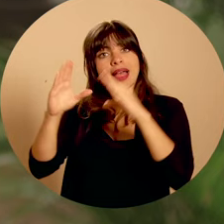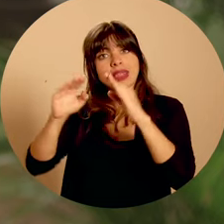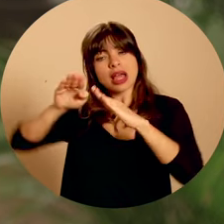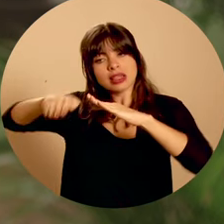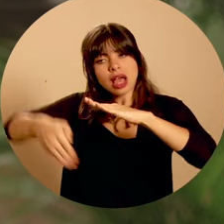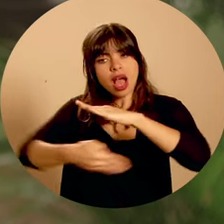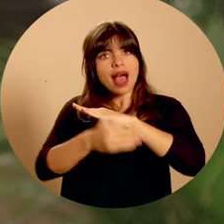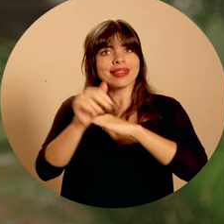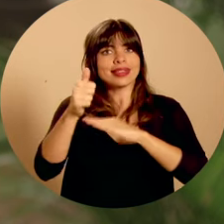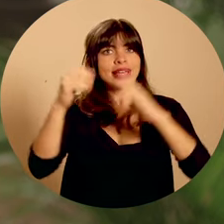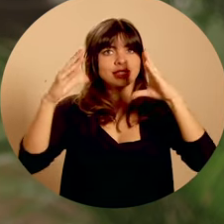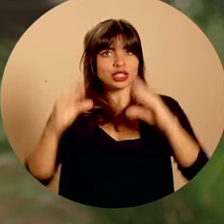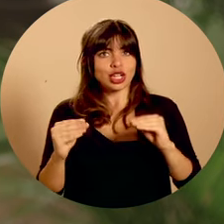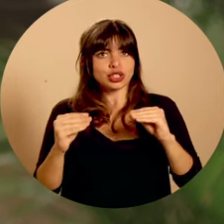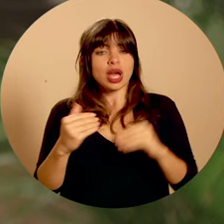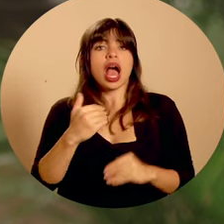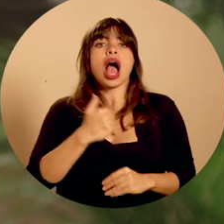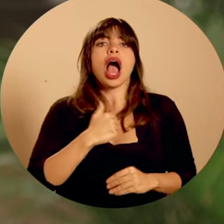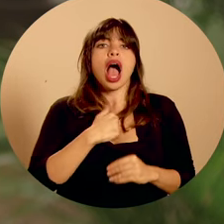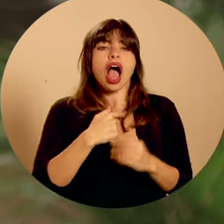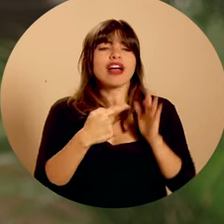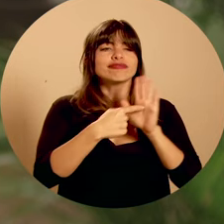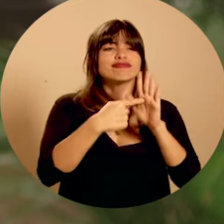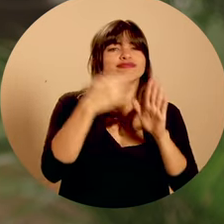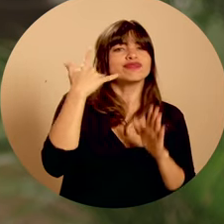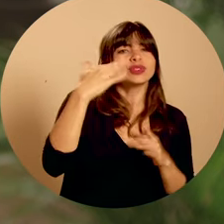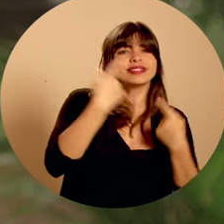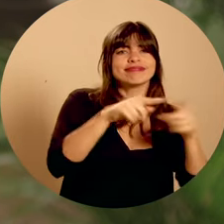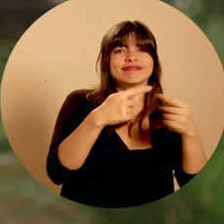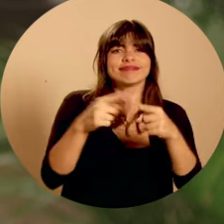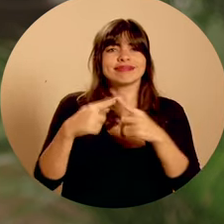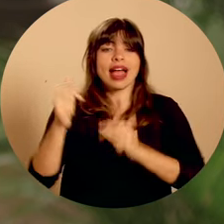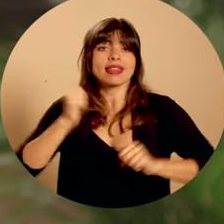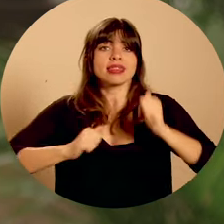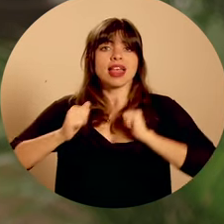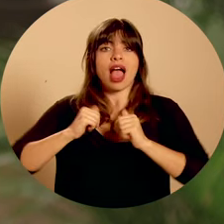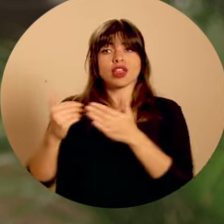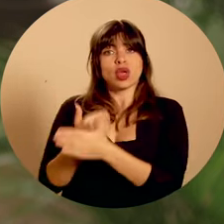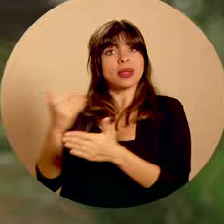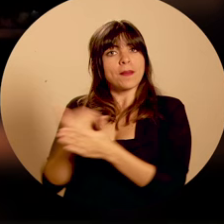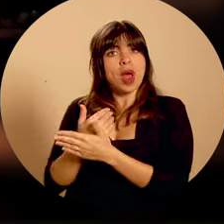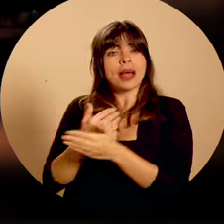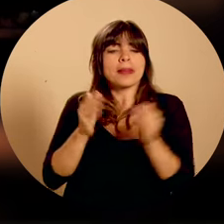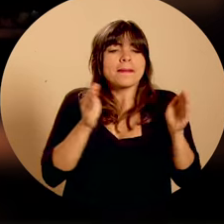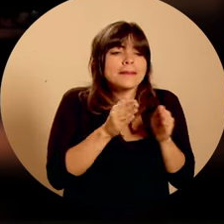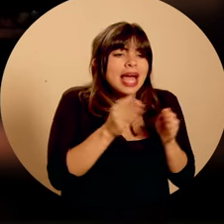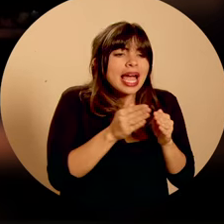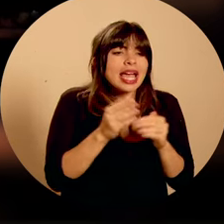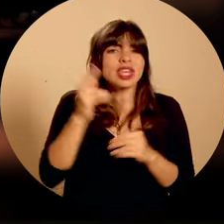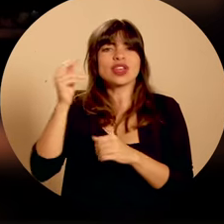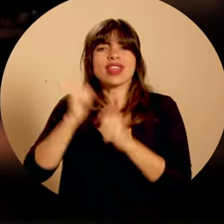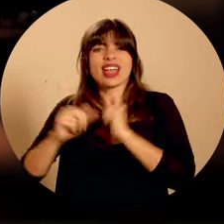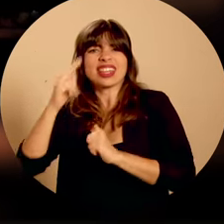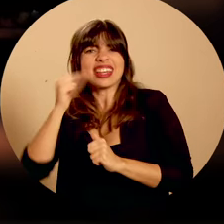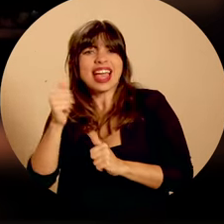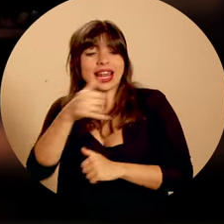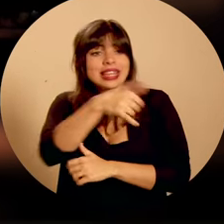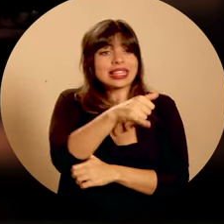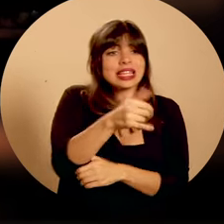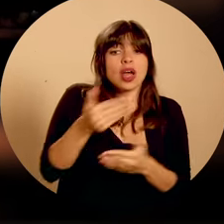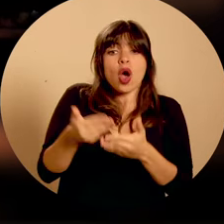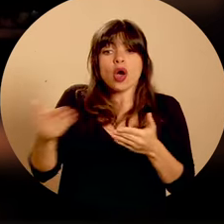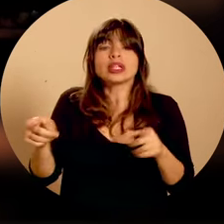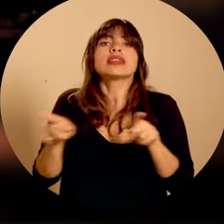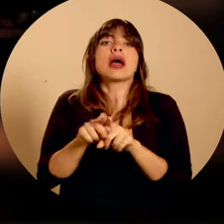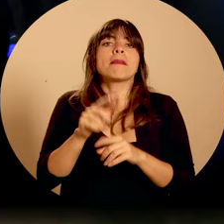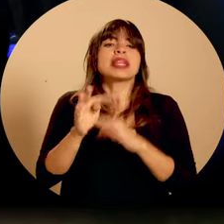media de la tarde hasta las 10 de la noche. Tendremos ensambles y bandas musicales, teatro contemporáneo, de miniatura, negro, de títeres,